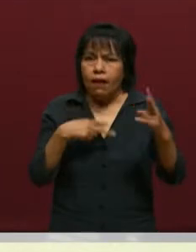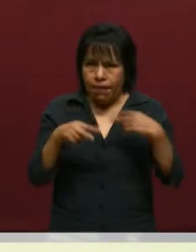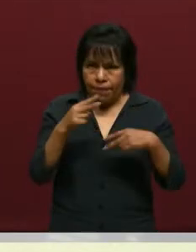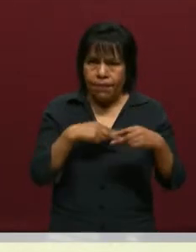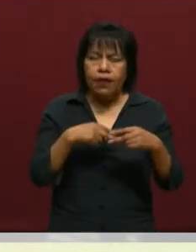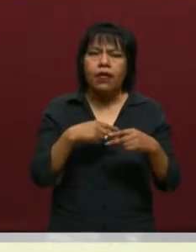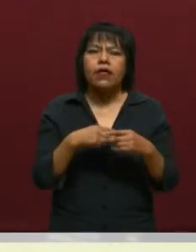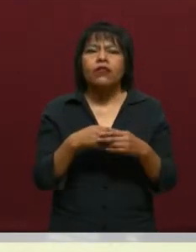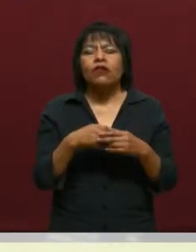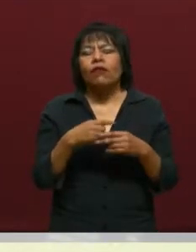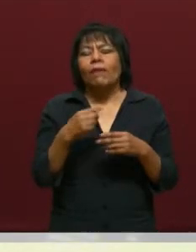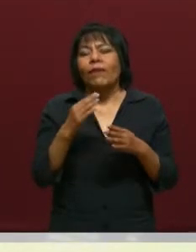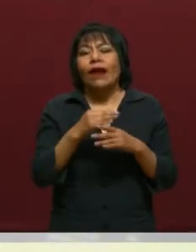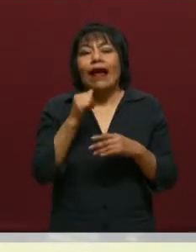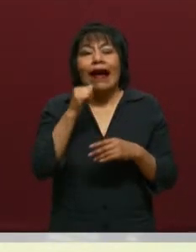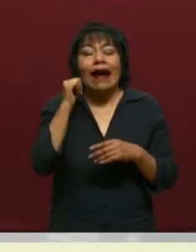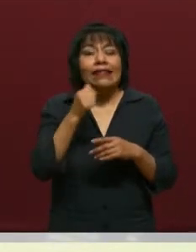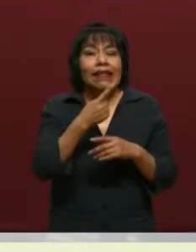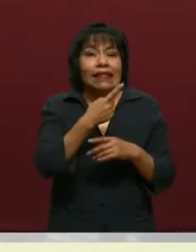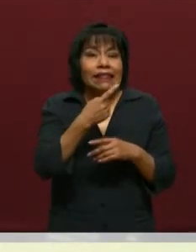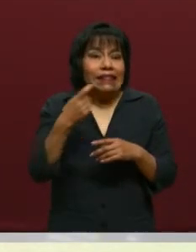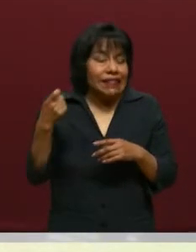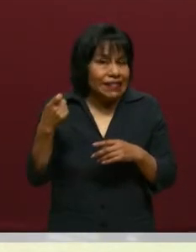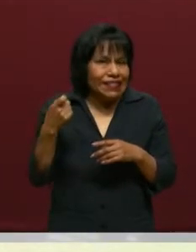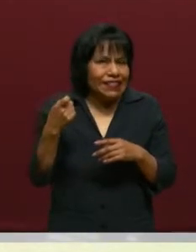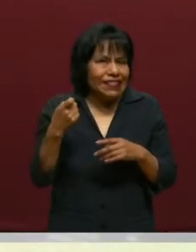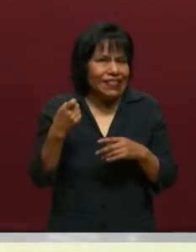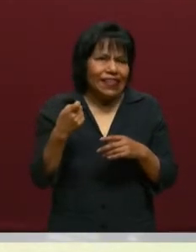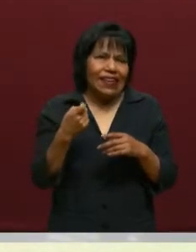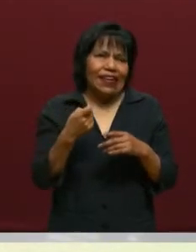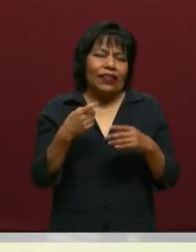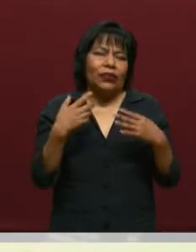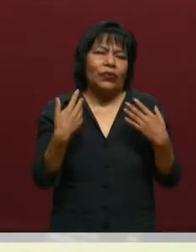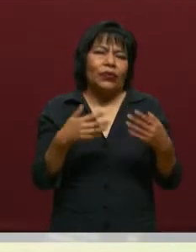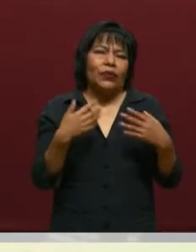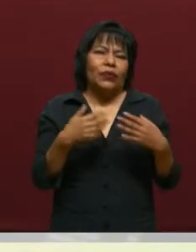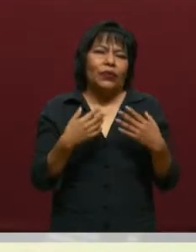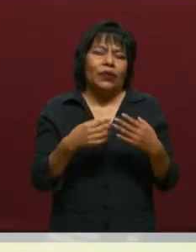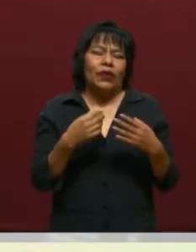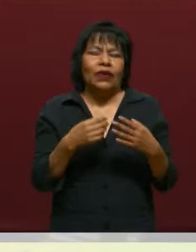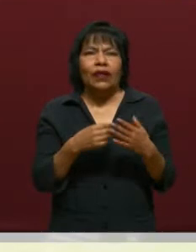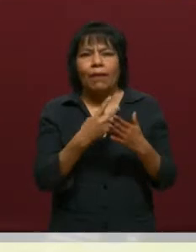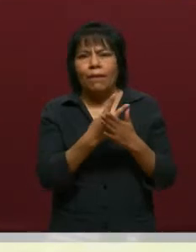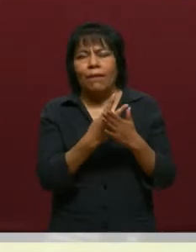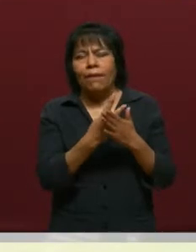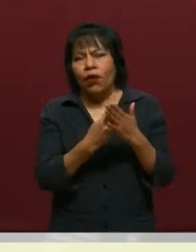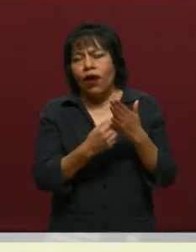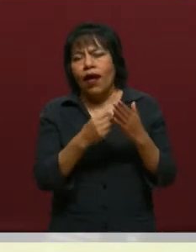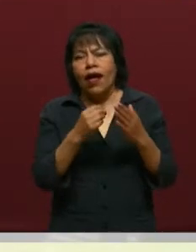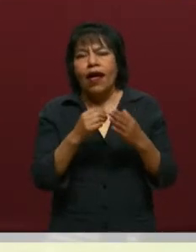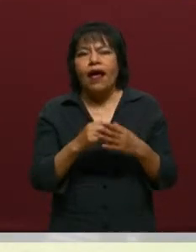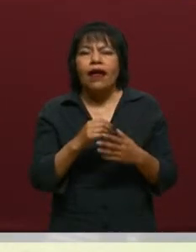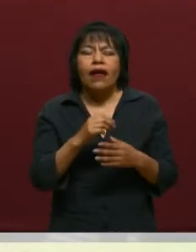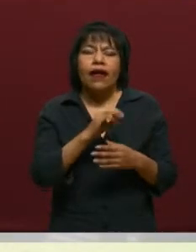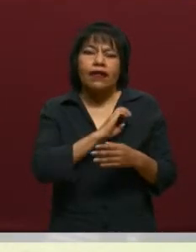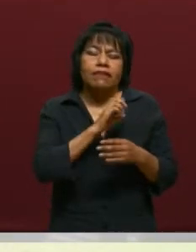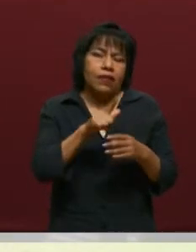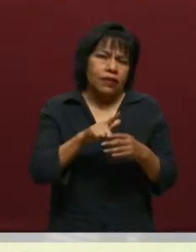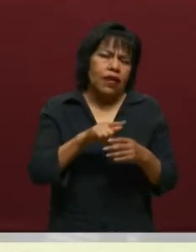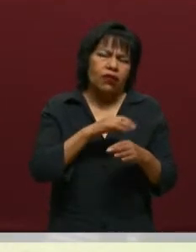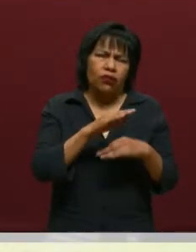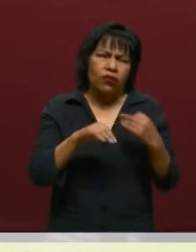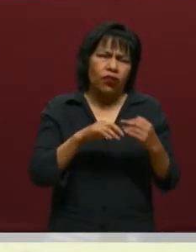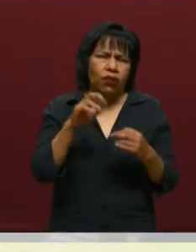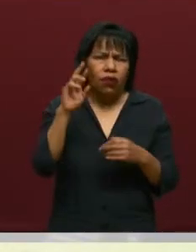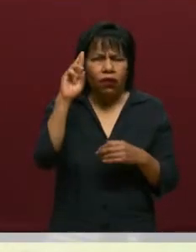era el número 100, estábamos con un programa especial, un programa en donde recordamos todo